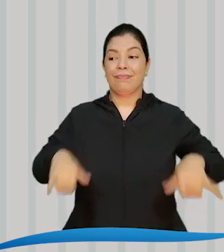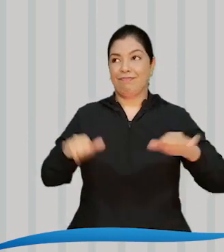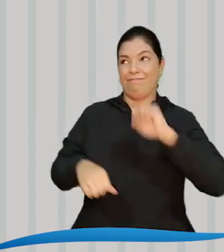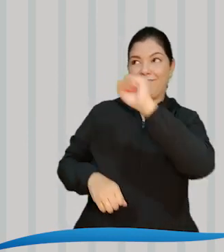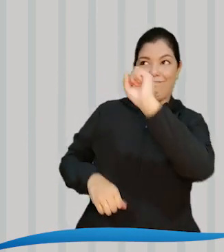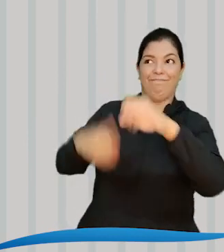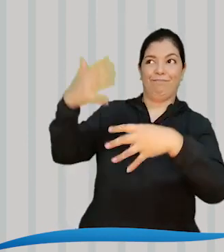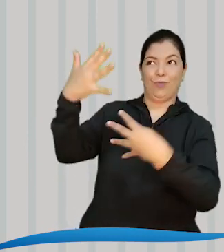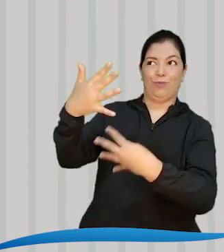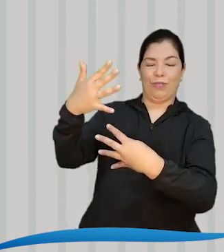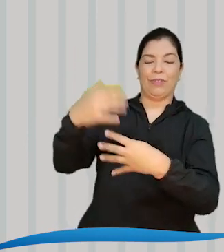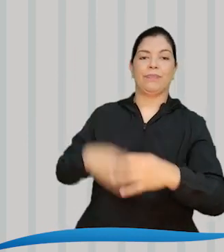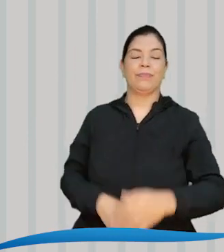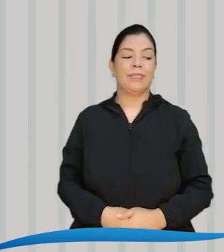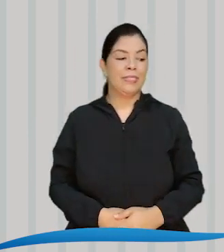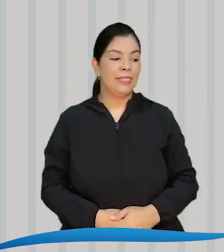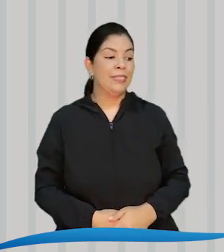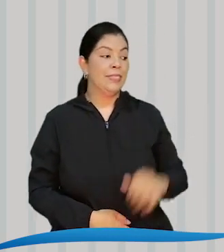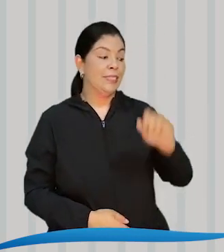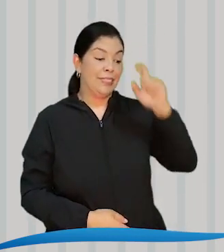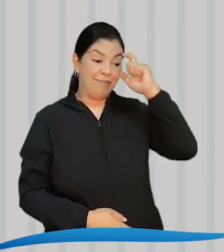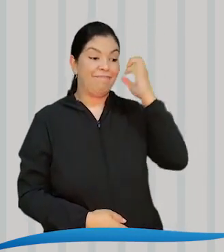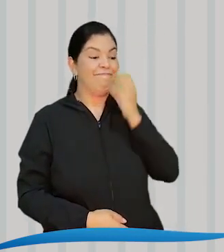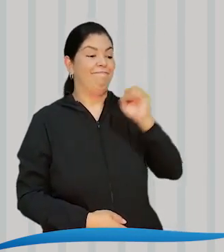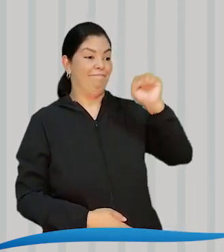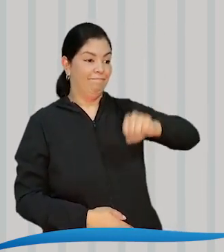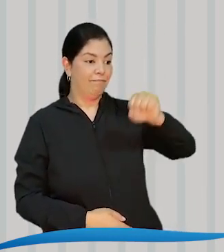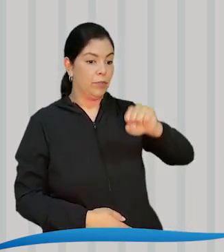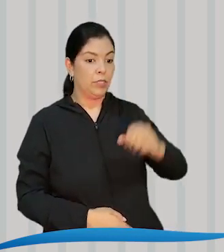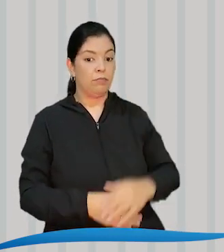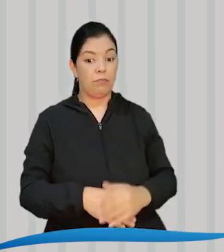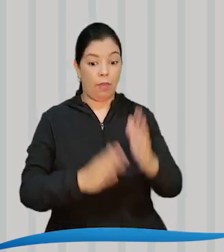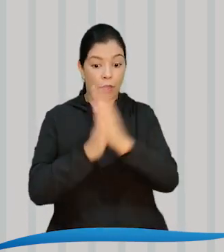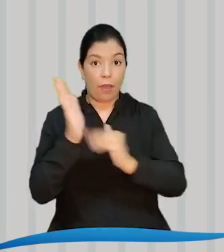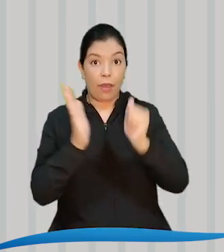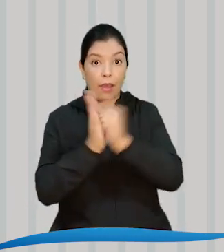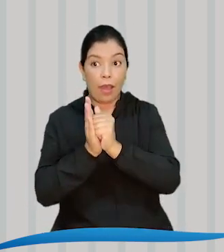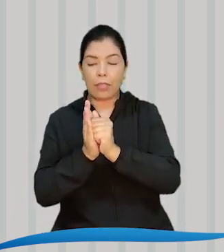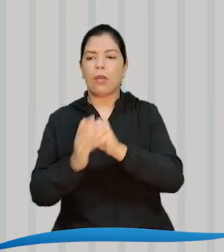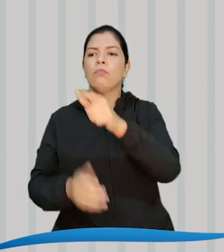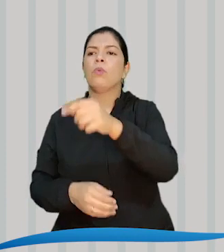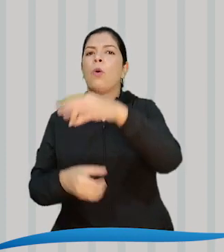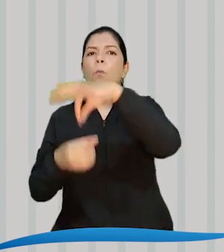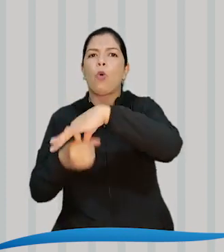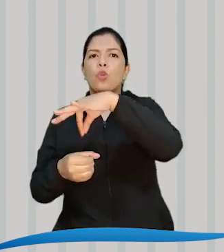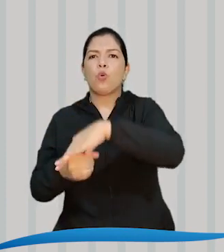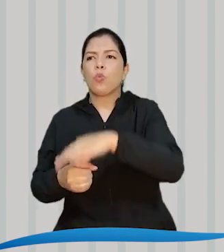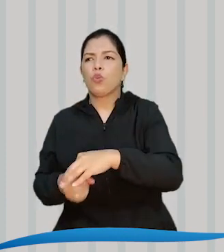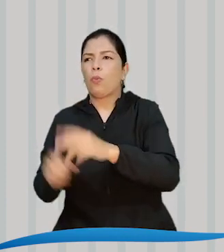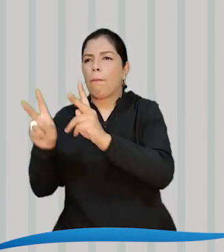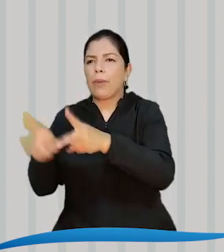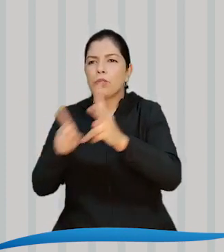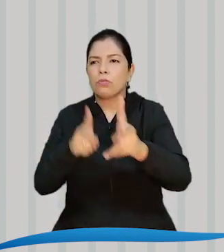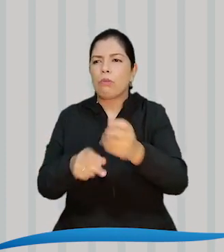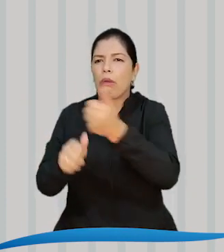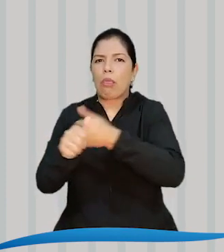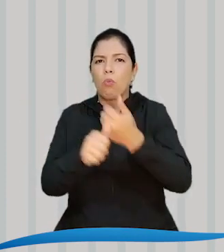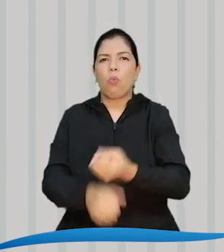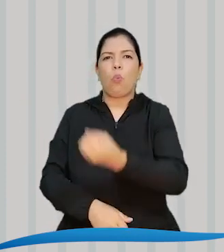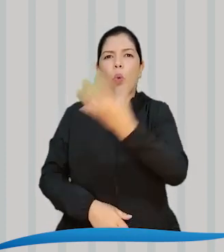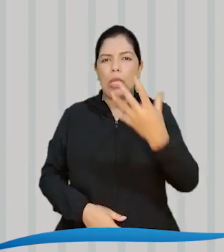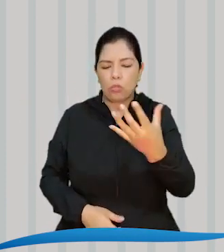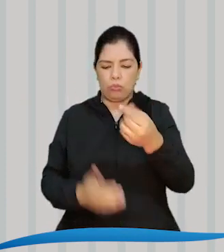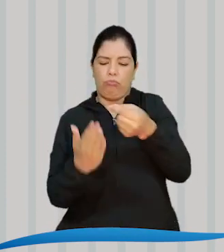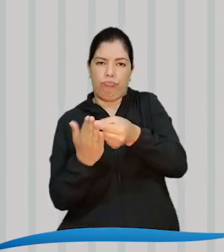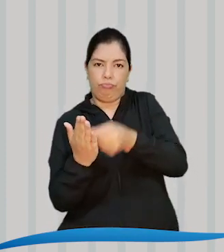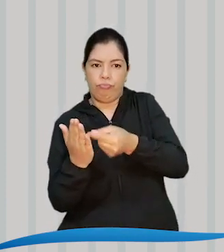la que por cada una de las categorías de discapacidad Se listen los votos obtenidos por cada candidato Además de los votos en blanco